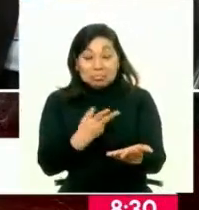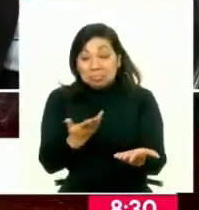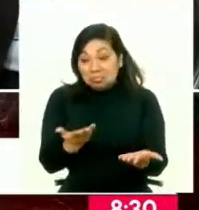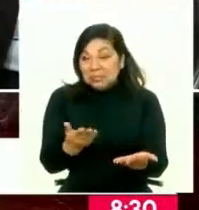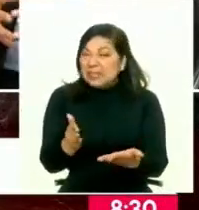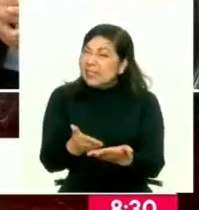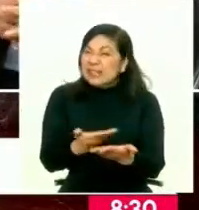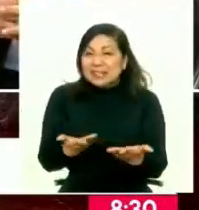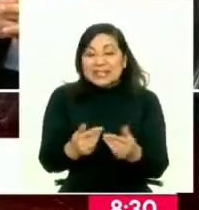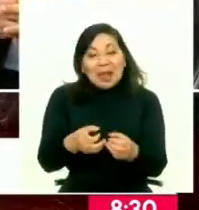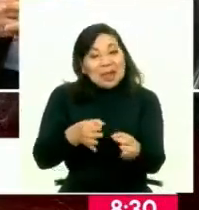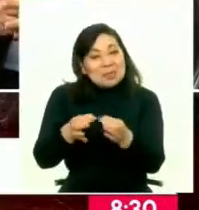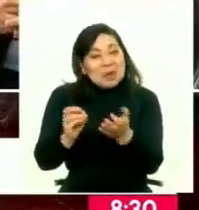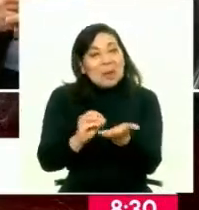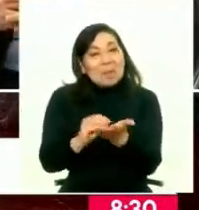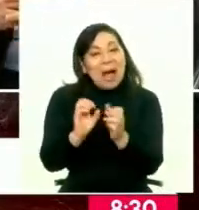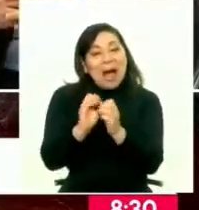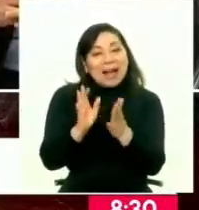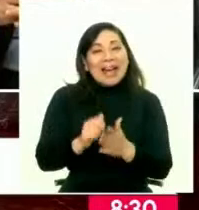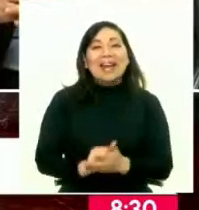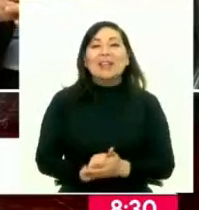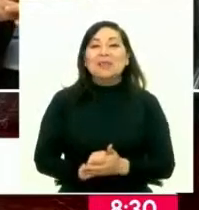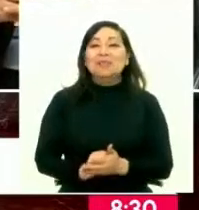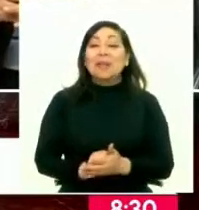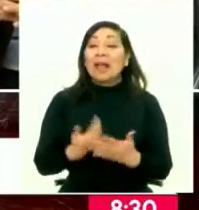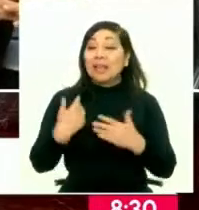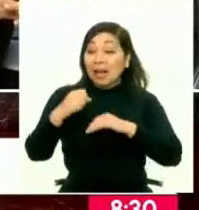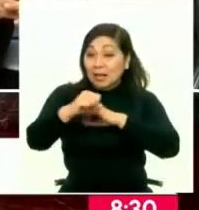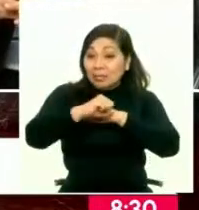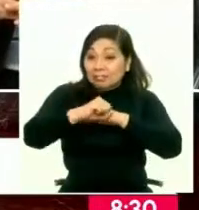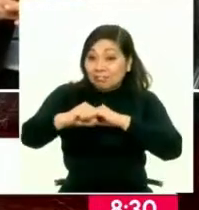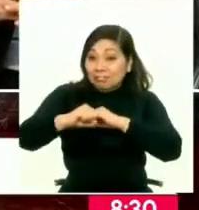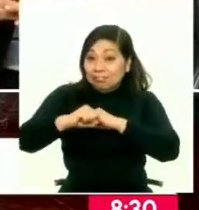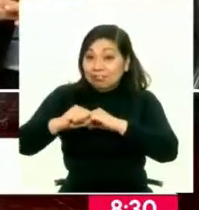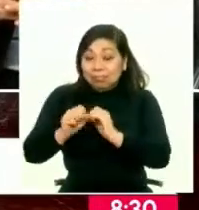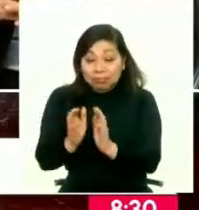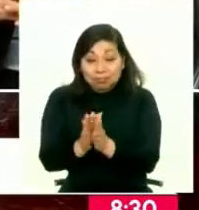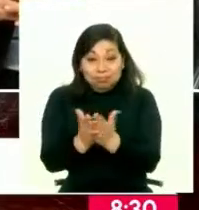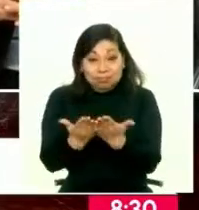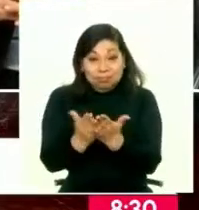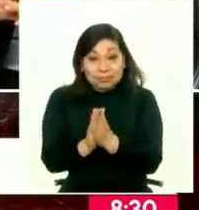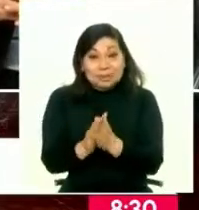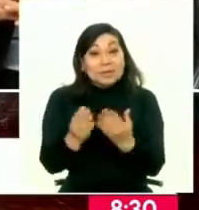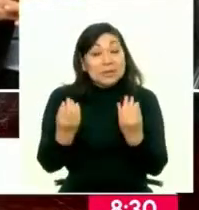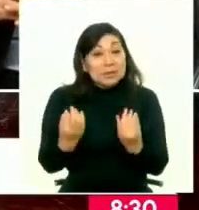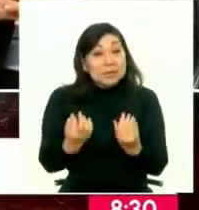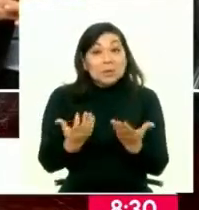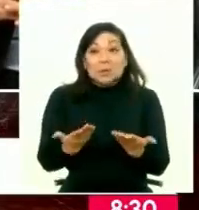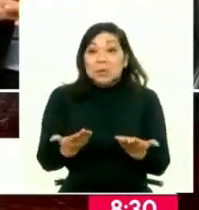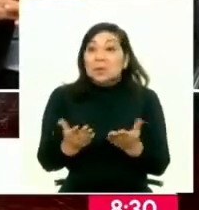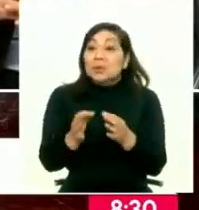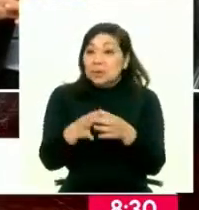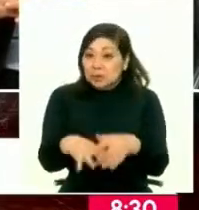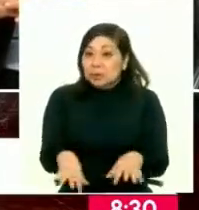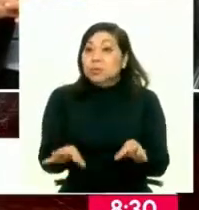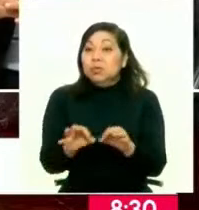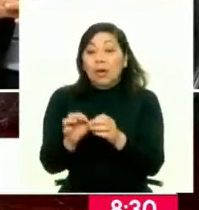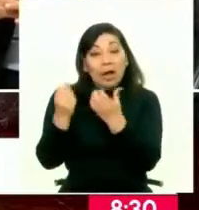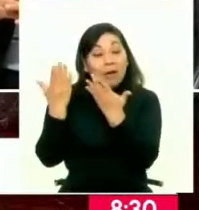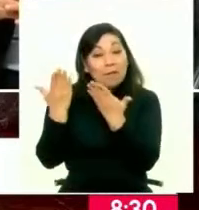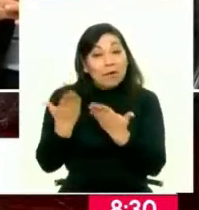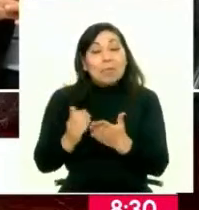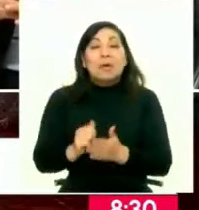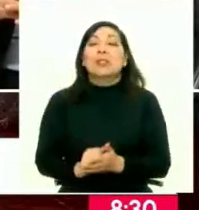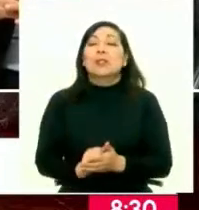de esta data. De acuerdo. Una vez que se publique este boletín, en realidad es un bademeco importante de información,